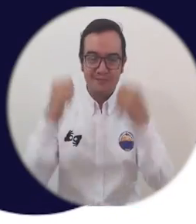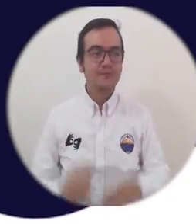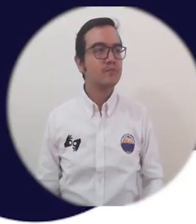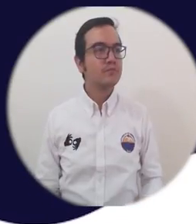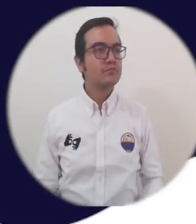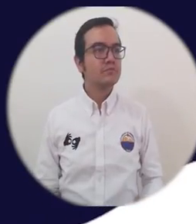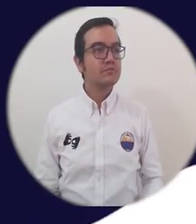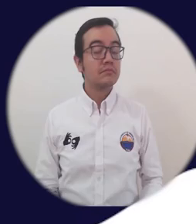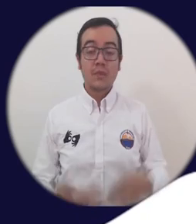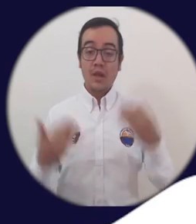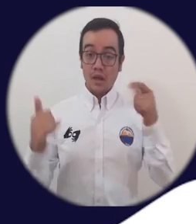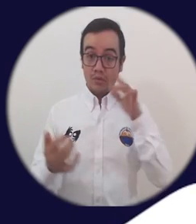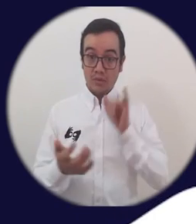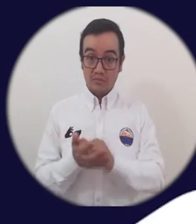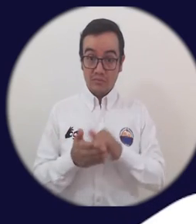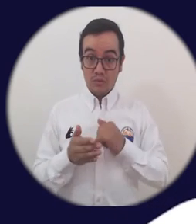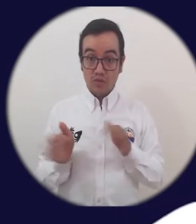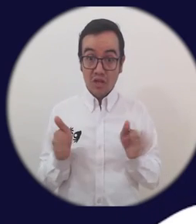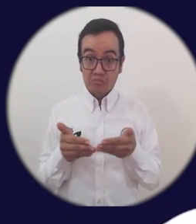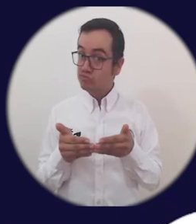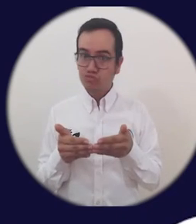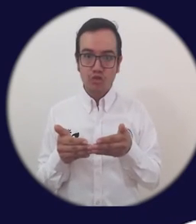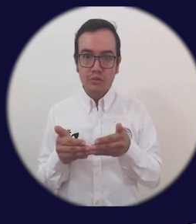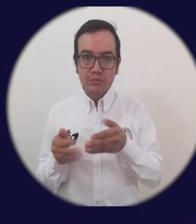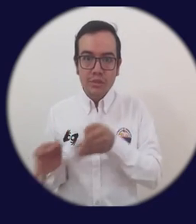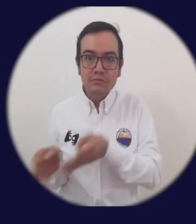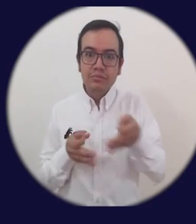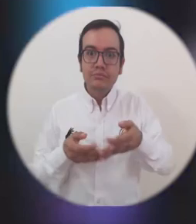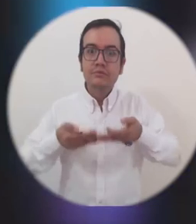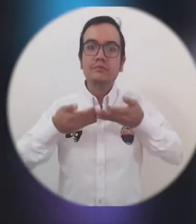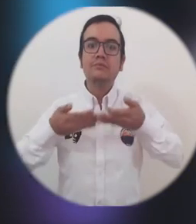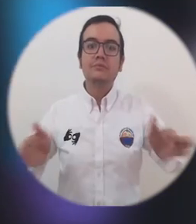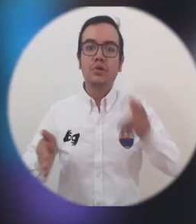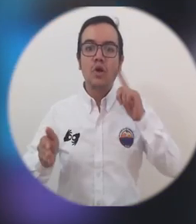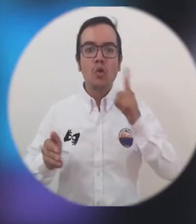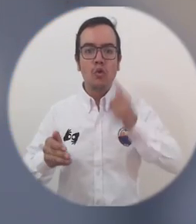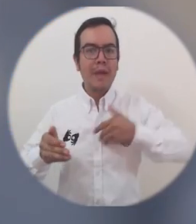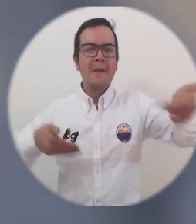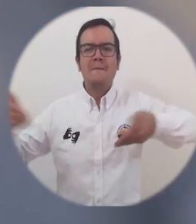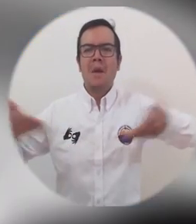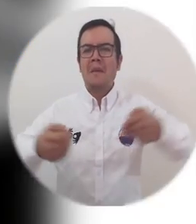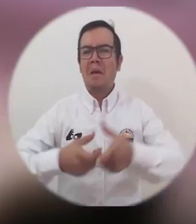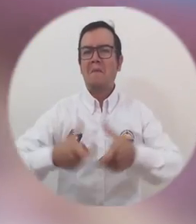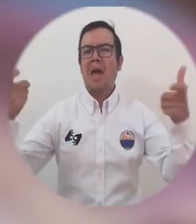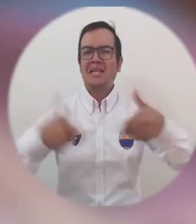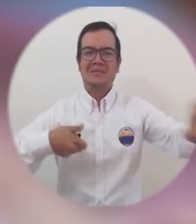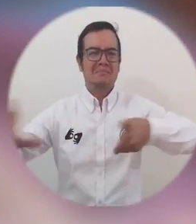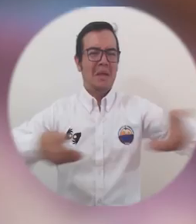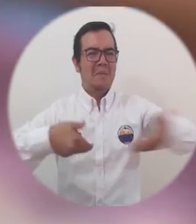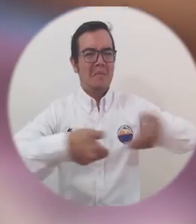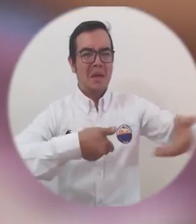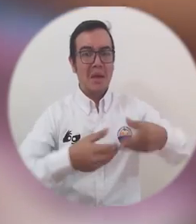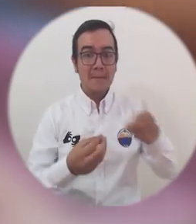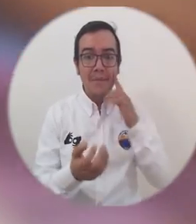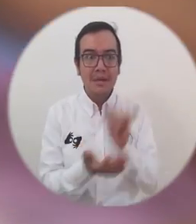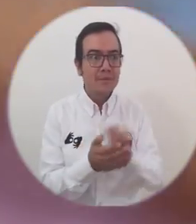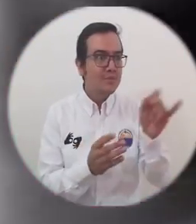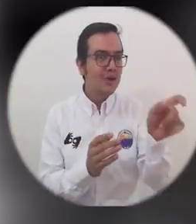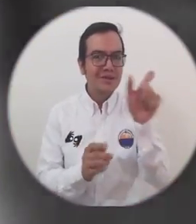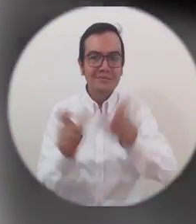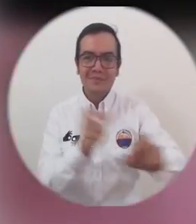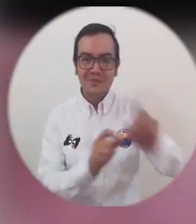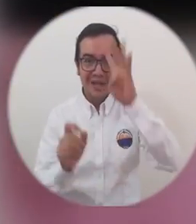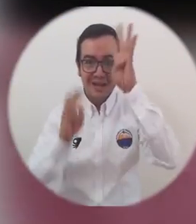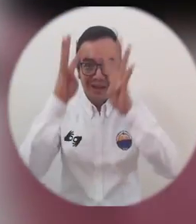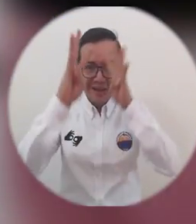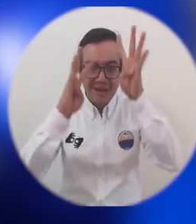extendió su convocatoria debido a la gran demanda de participantes que querían postular sus 10 redes audiovisuales, tiene el objetivo de brindar un espacio que explote la